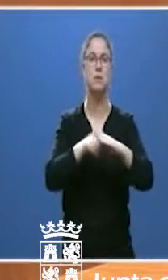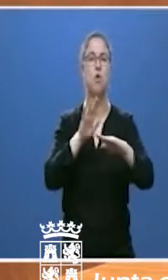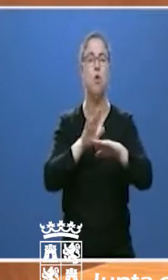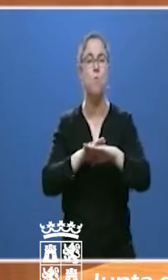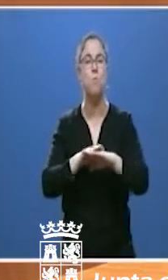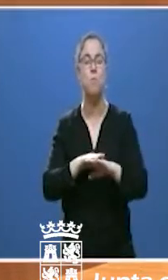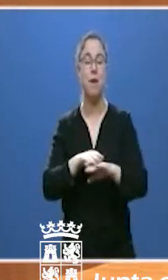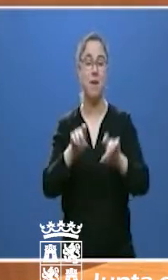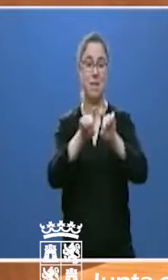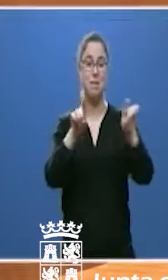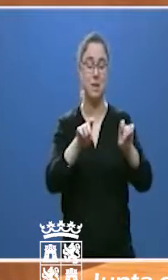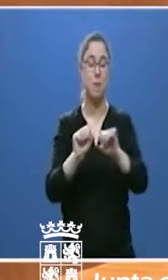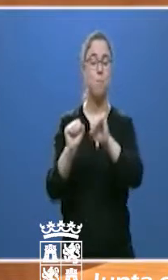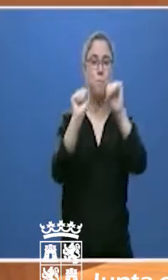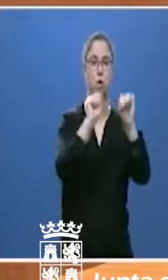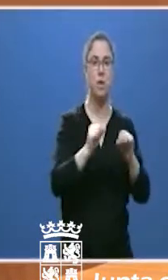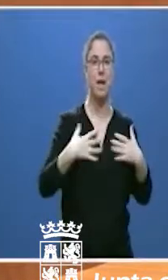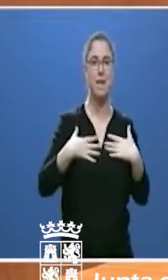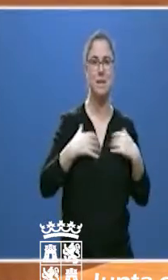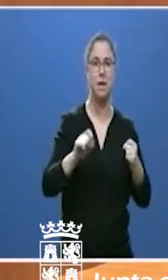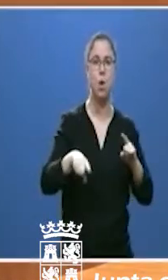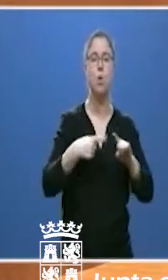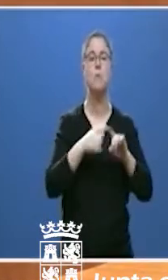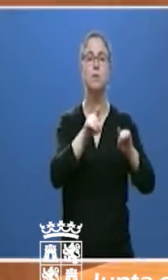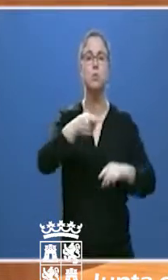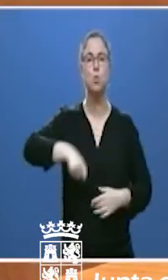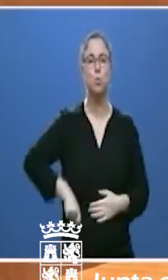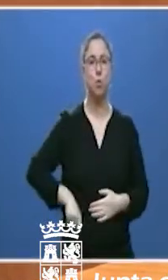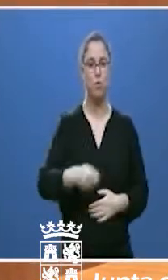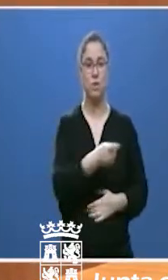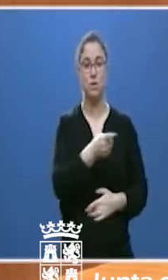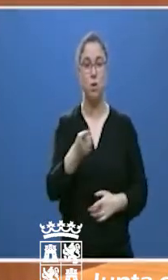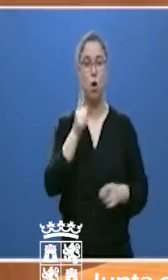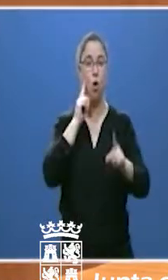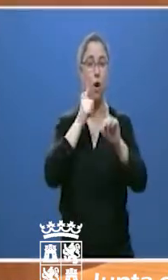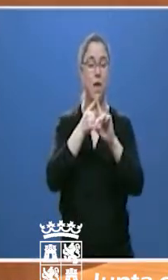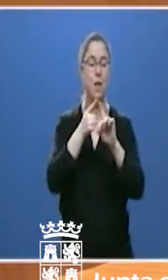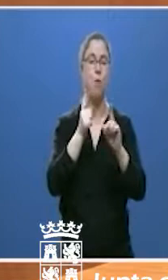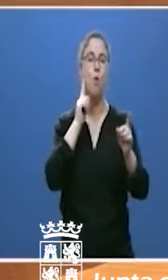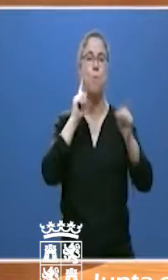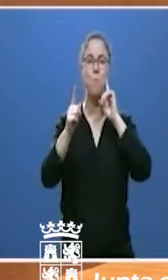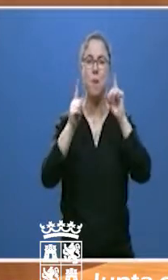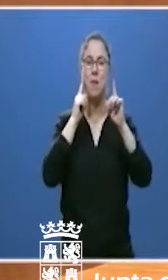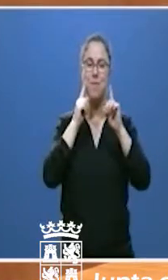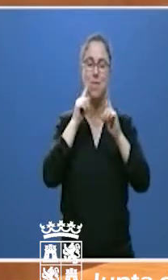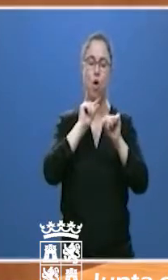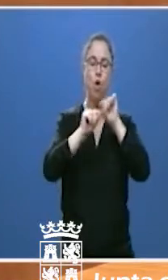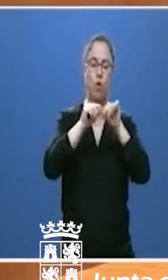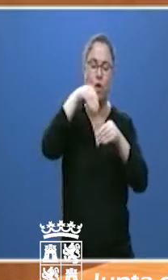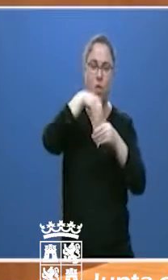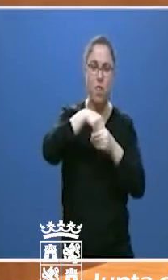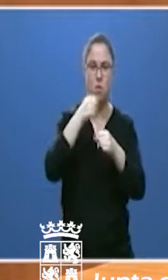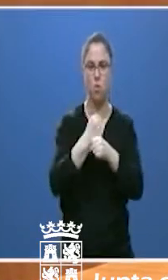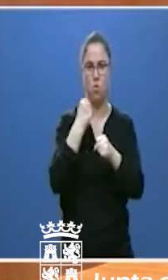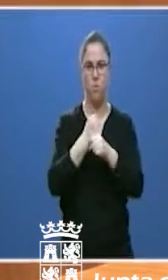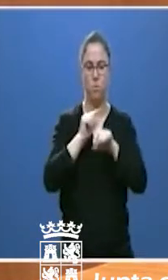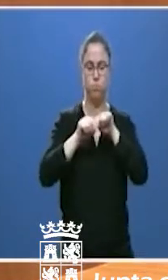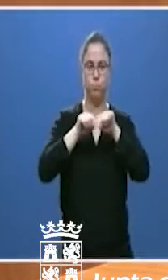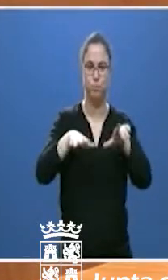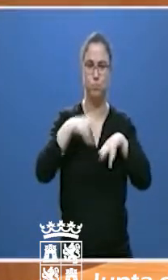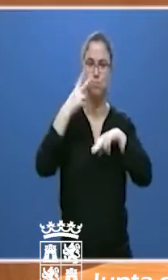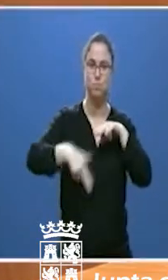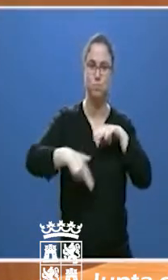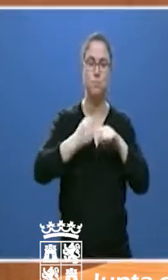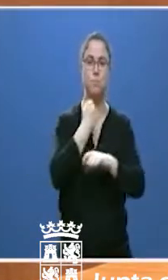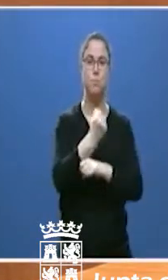salud y de sus plantillas, para reforzar la prevención de los contagios en los centros de trabajo. Y en cuarto lugar,